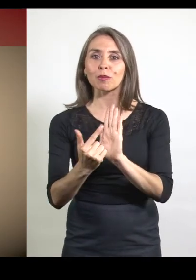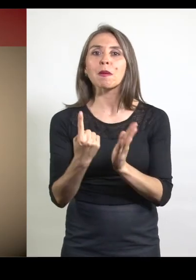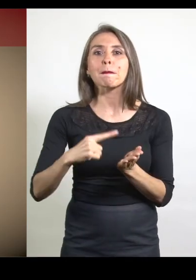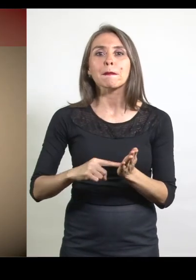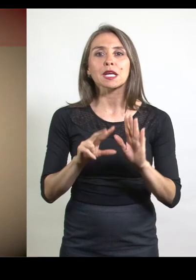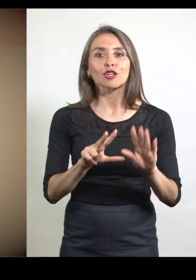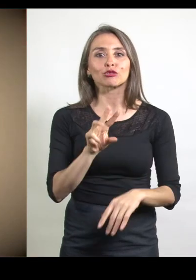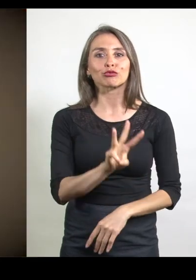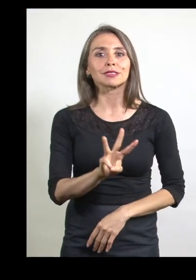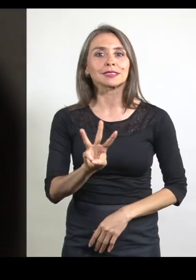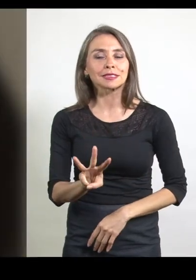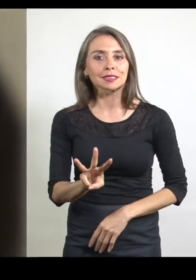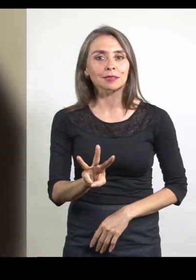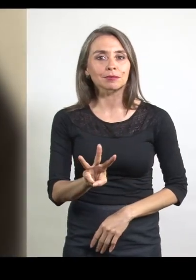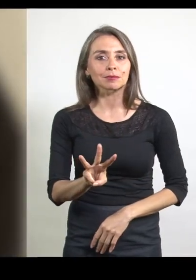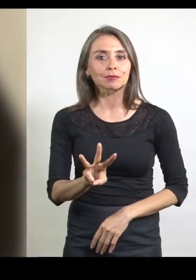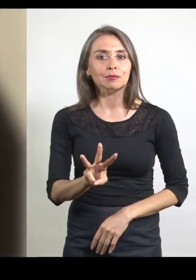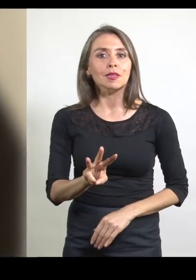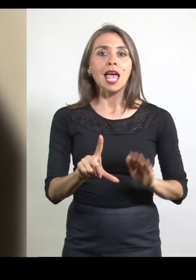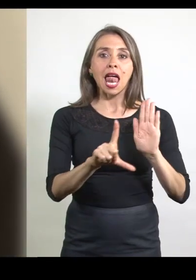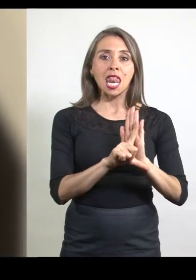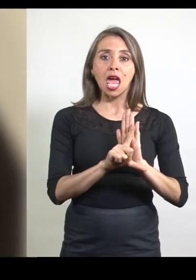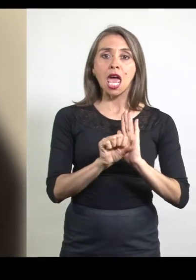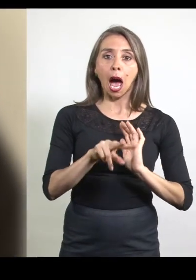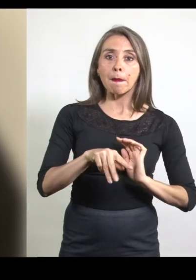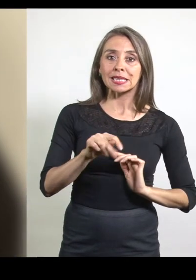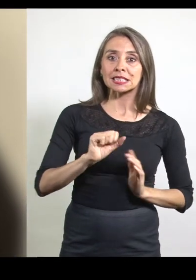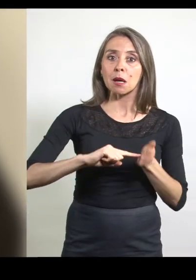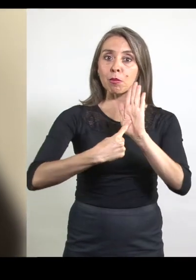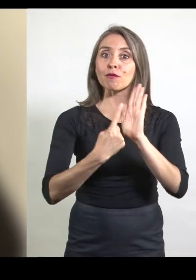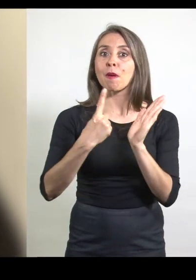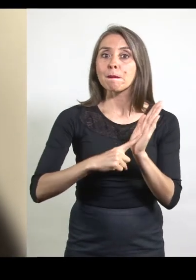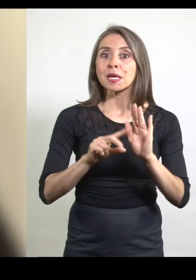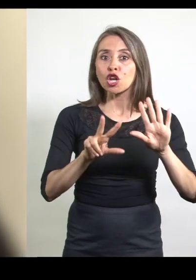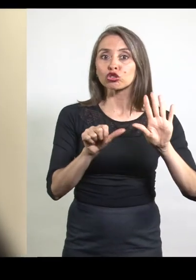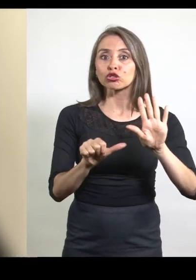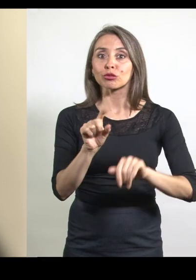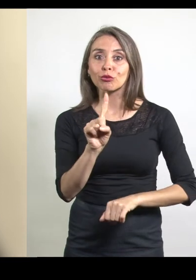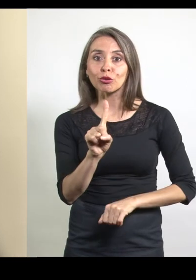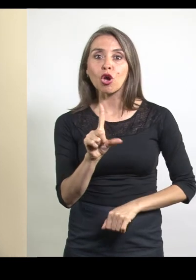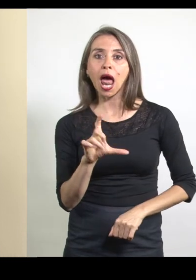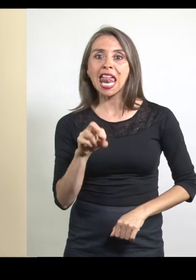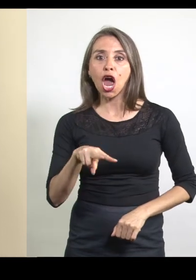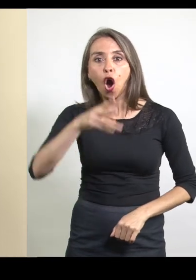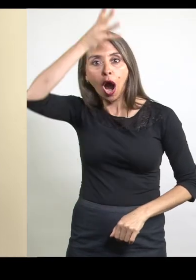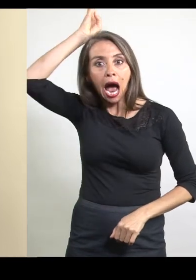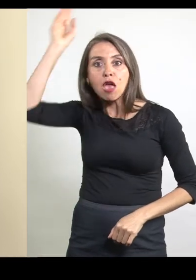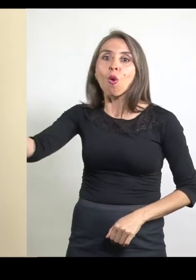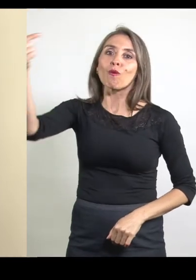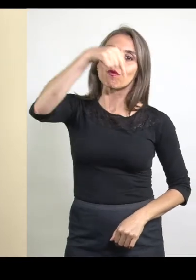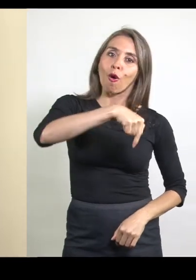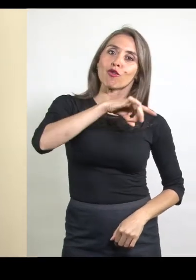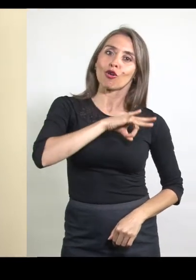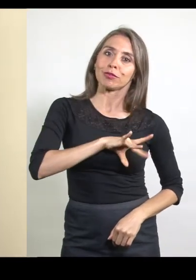1833. Por una leída amnistía dictada en el año 1861, León Gallo regresó al país